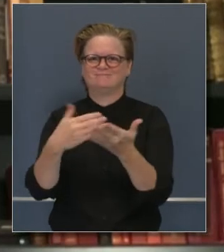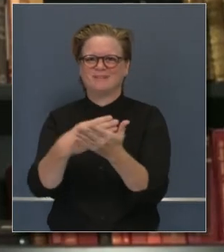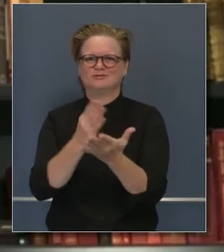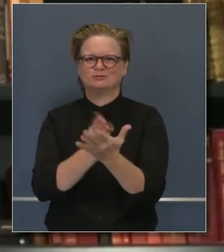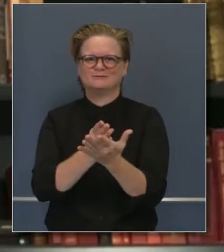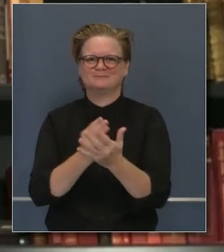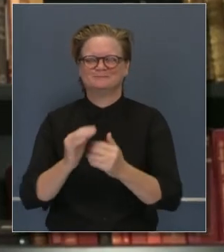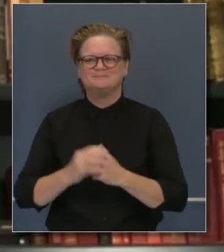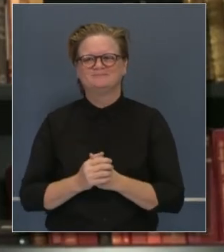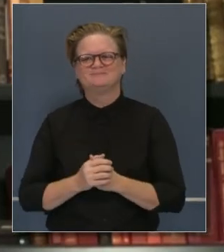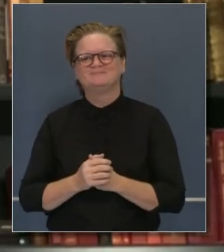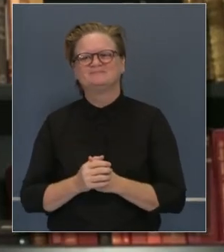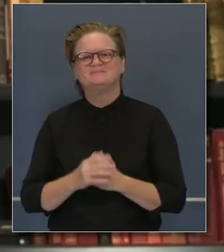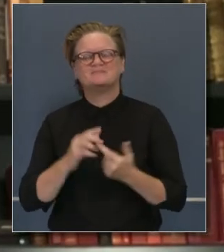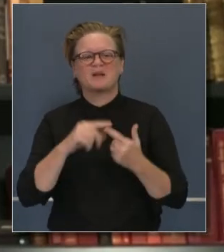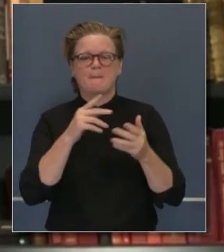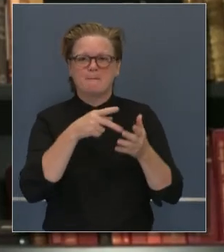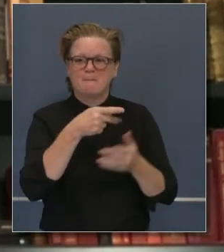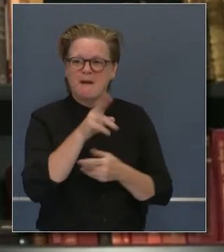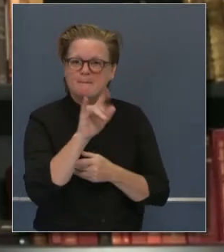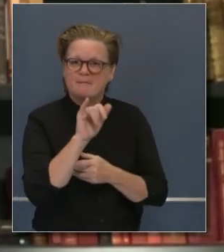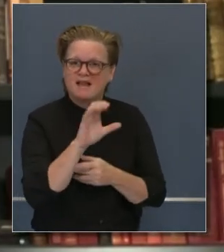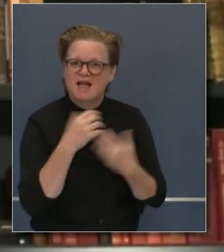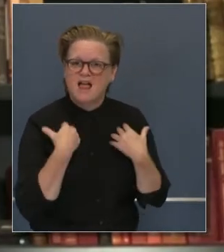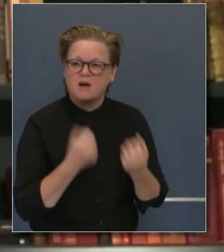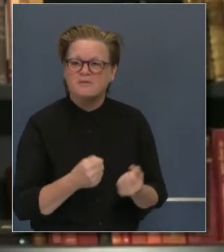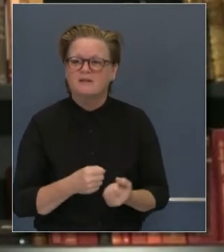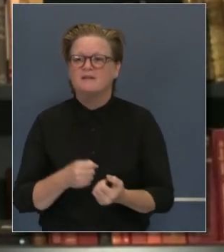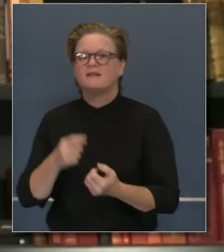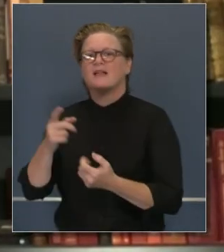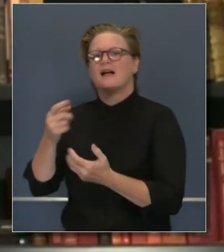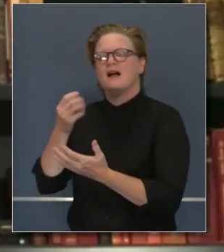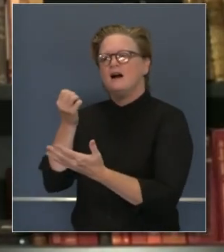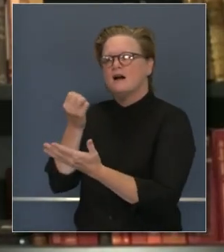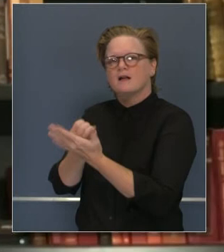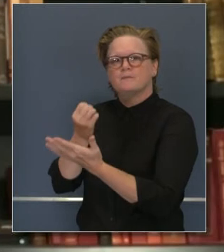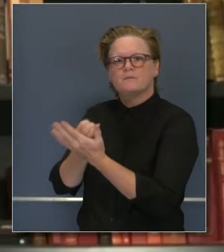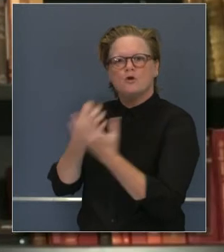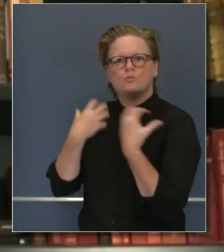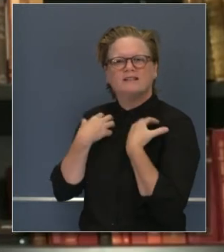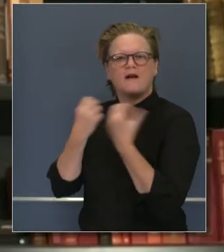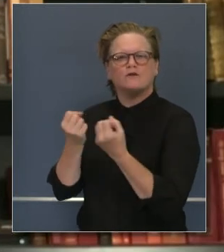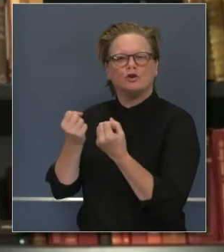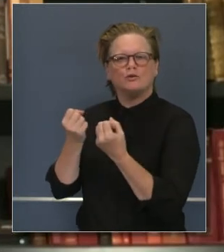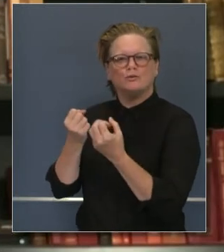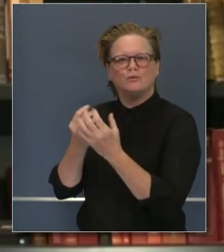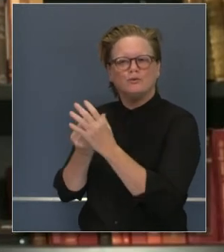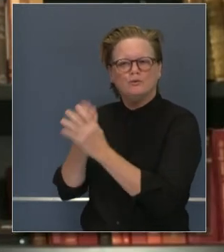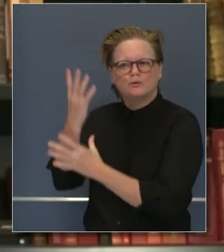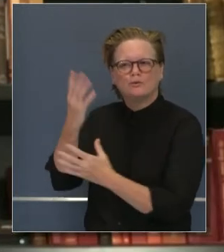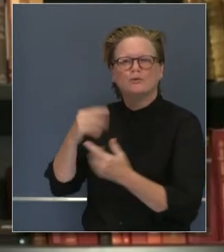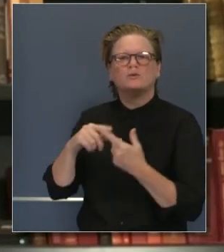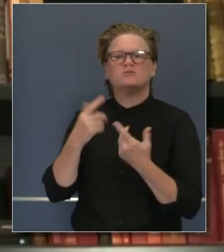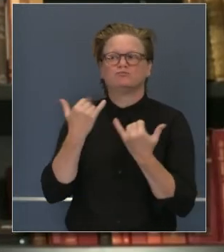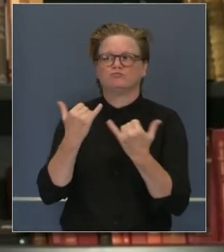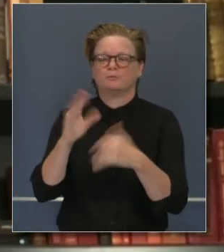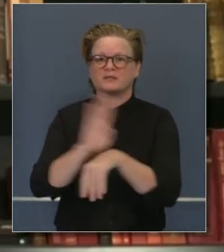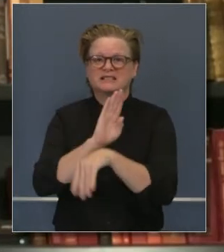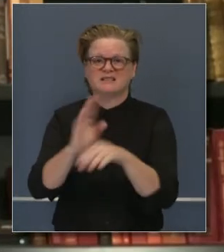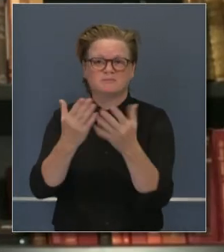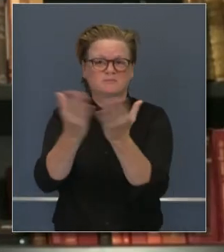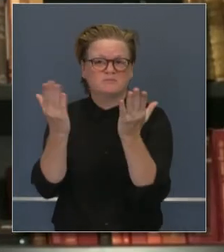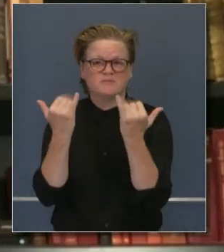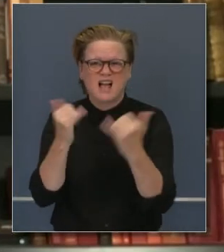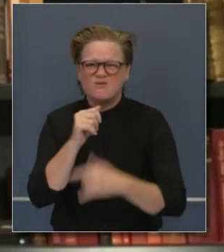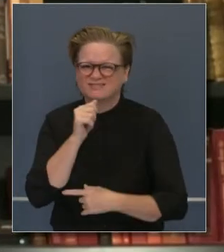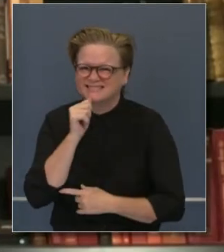salubridad pública y la recuperación económica. Las necesidades de comerciantes, pequeños negocios y negocios grandes a lo